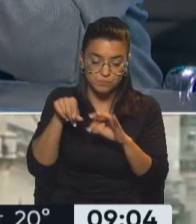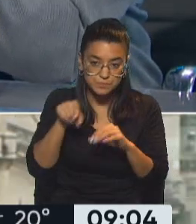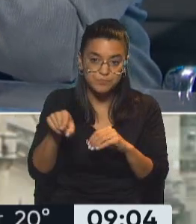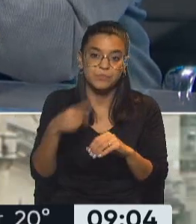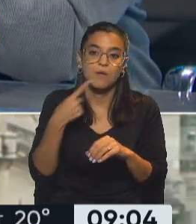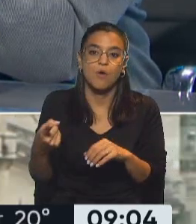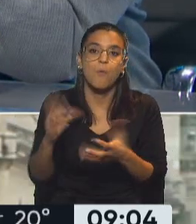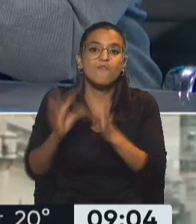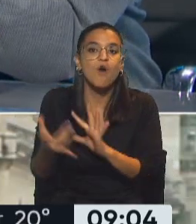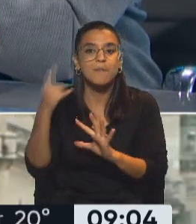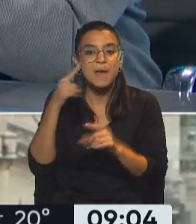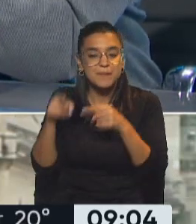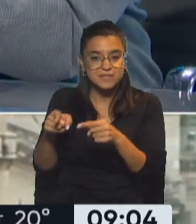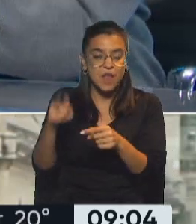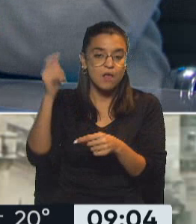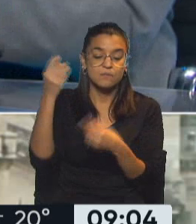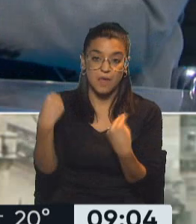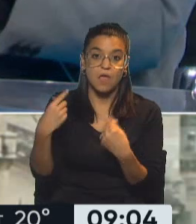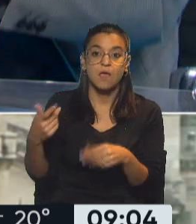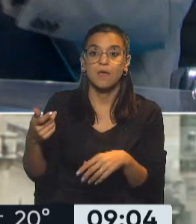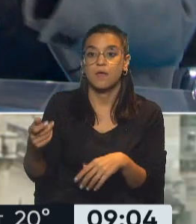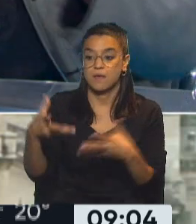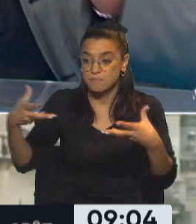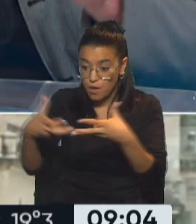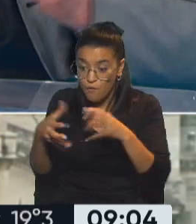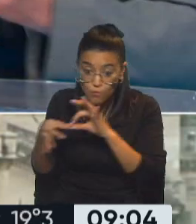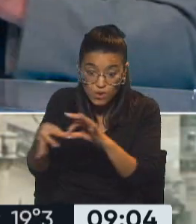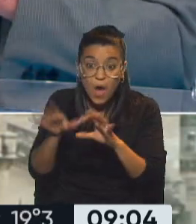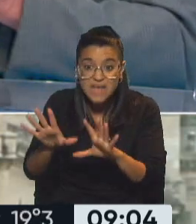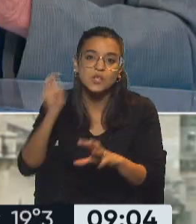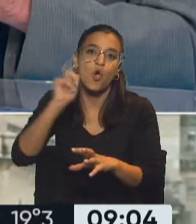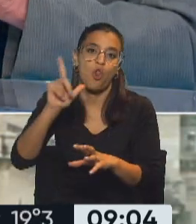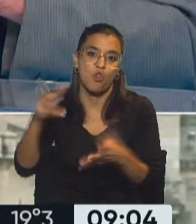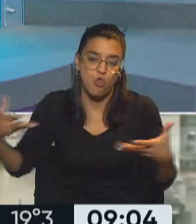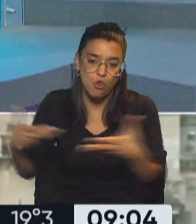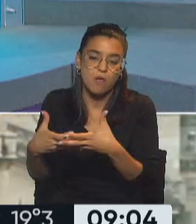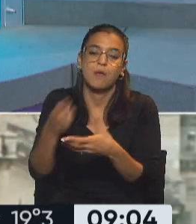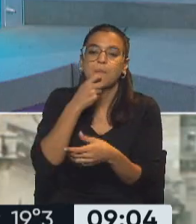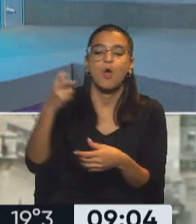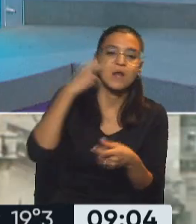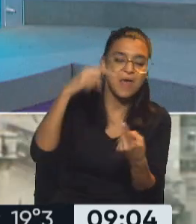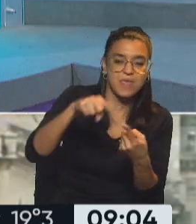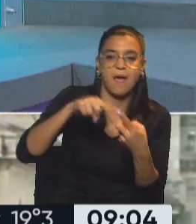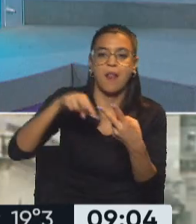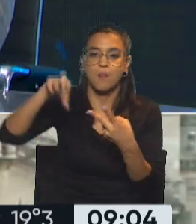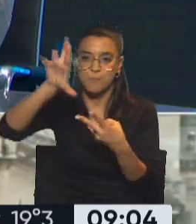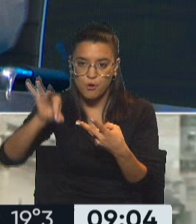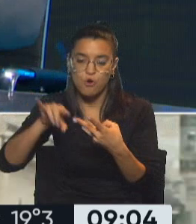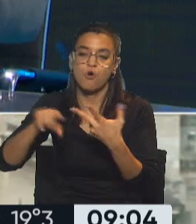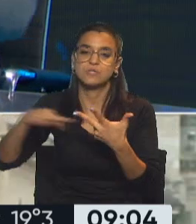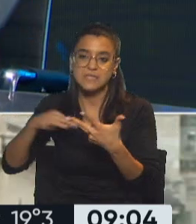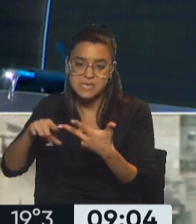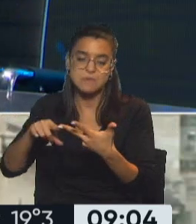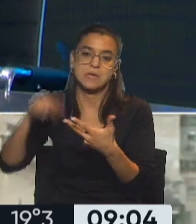Sería el logro de esta cantidad de particularidades entre el radicalismo, el pro, coalición